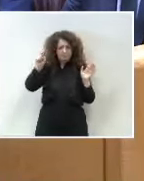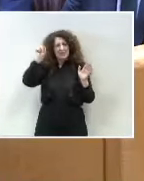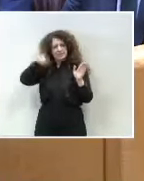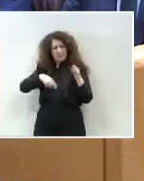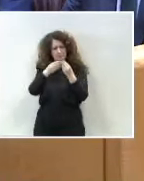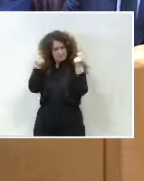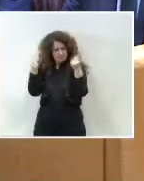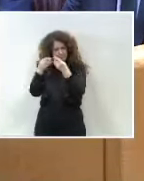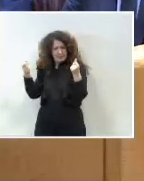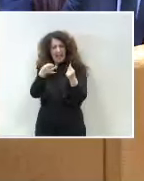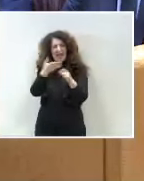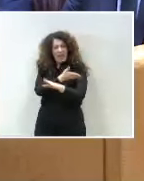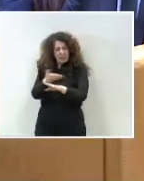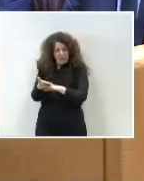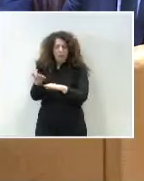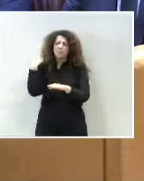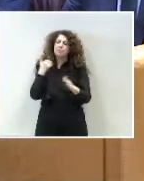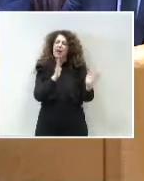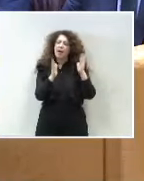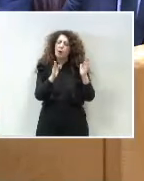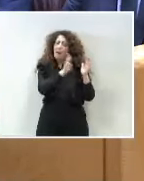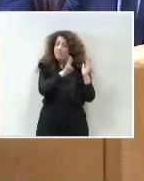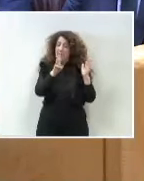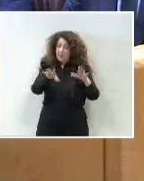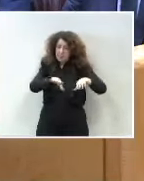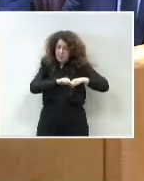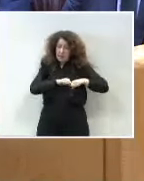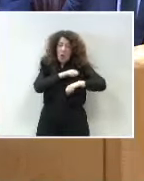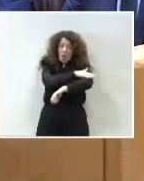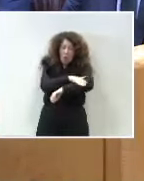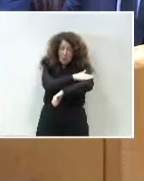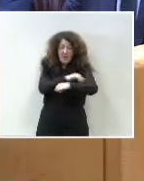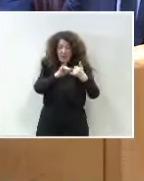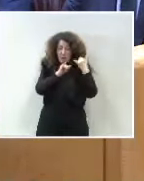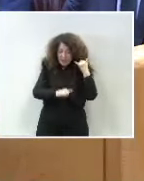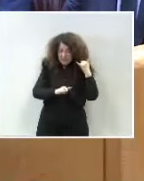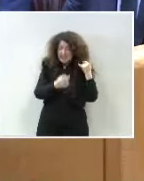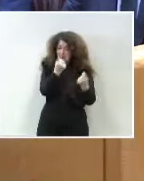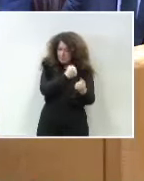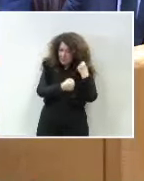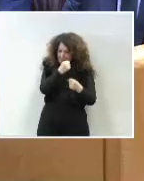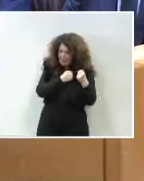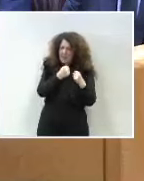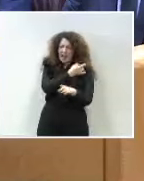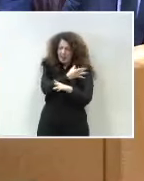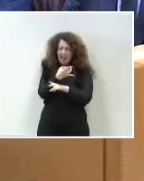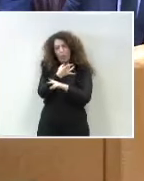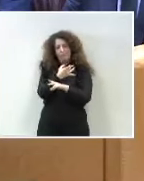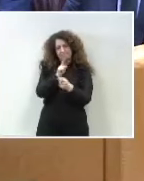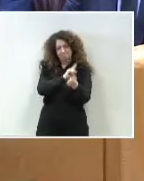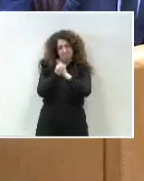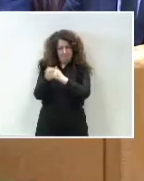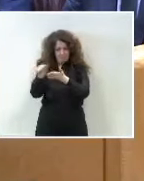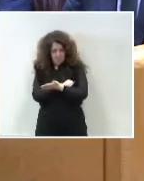Autonómica durante la época del Partido Popular al frente del Gobierno y la crisis financiera, sin perjuicio de que dicho fondo pueda seguir